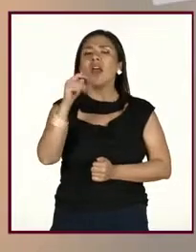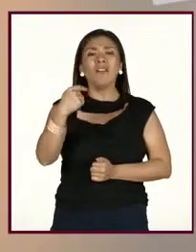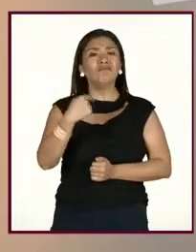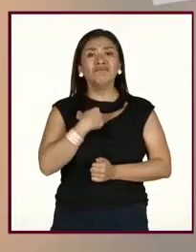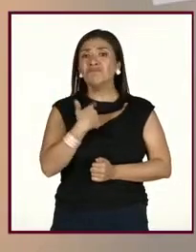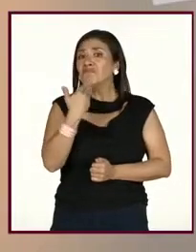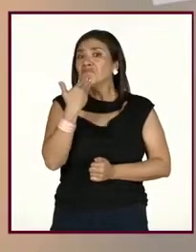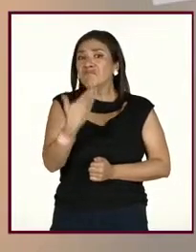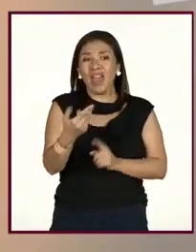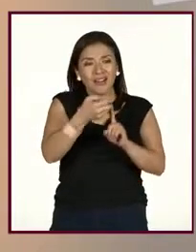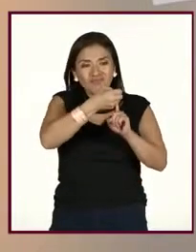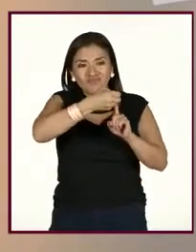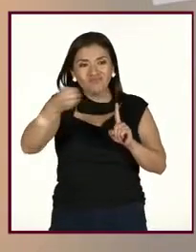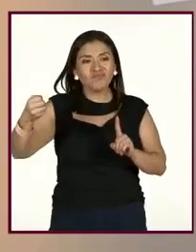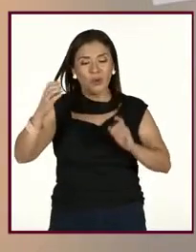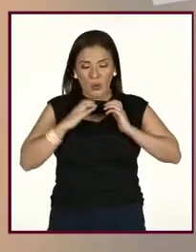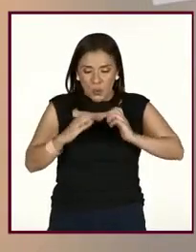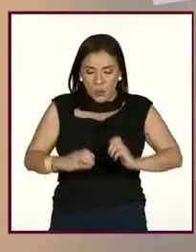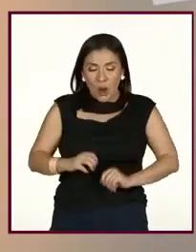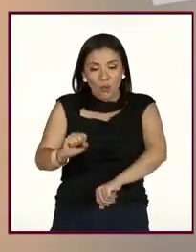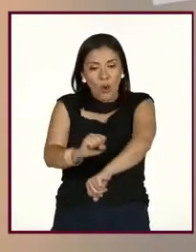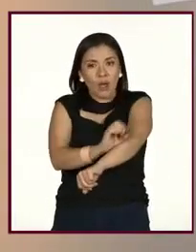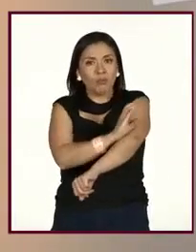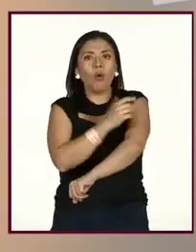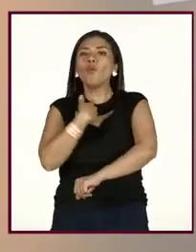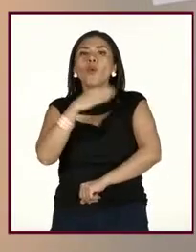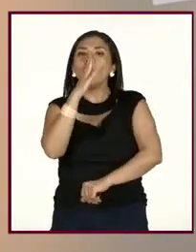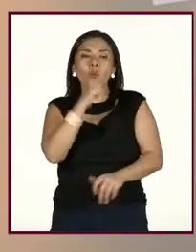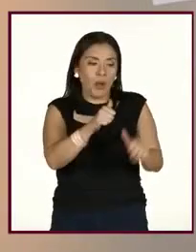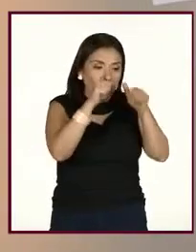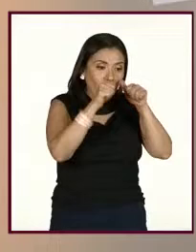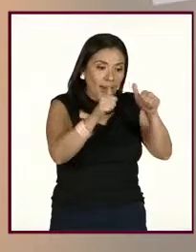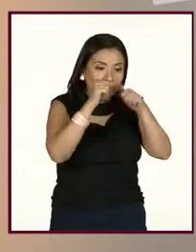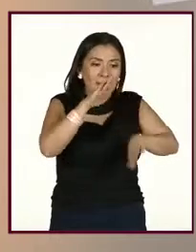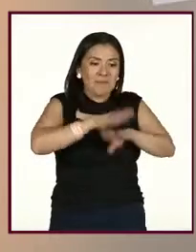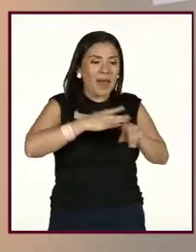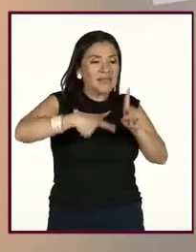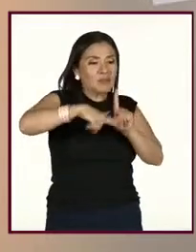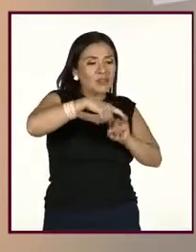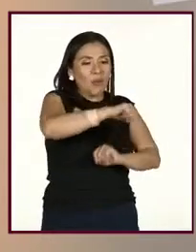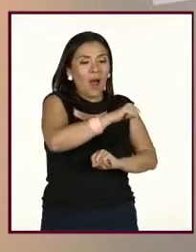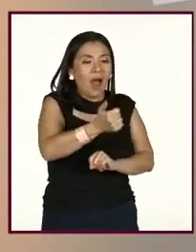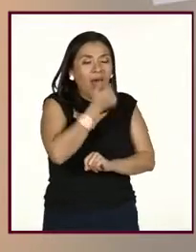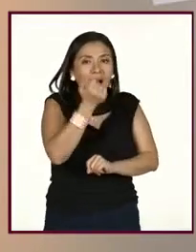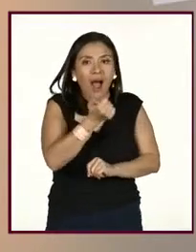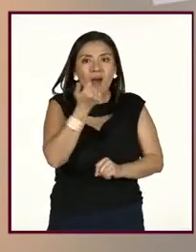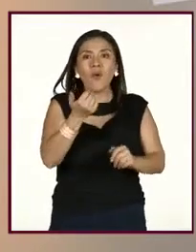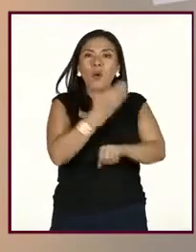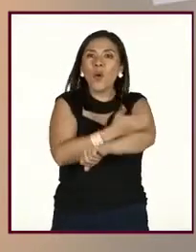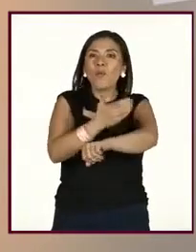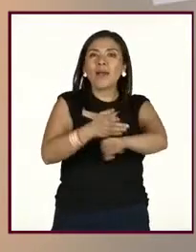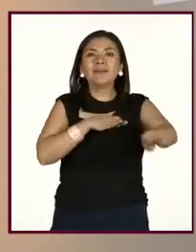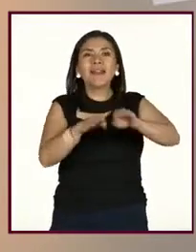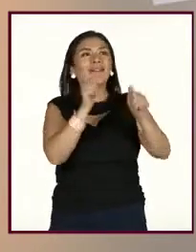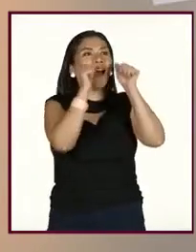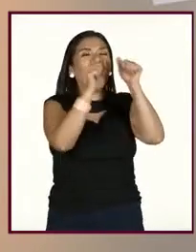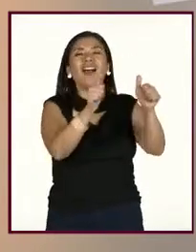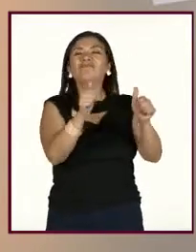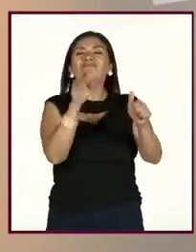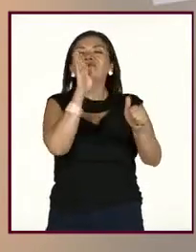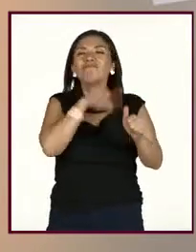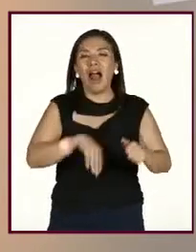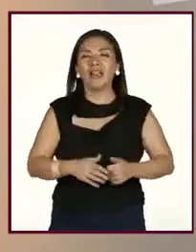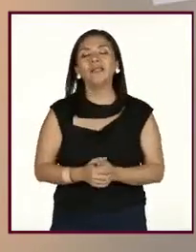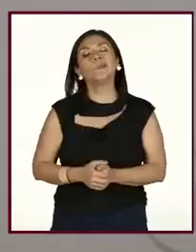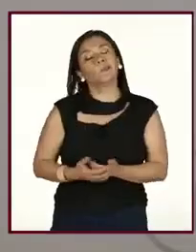en un buen equilibrio físico y emocional, no podemos atender positivamente a los alumnos y compañeros de trabajo, sin